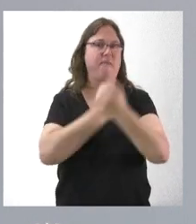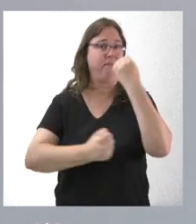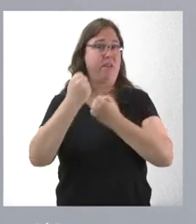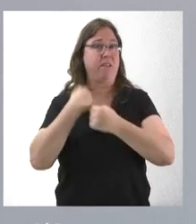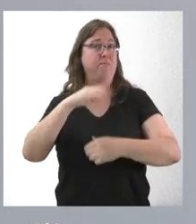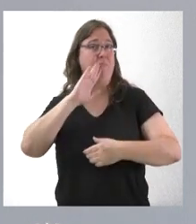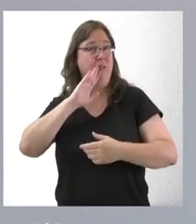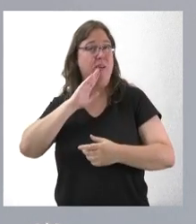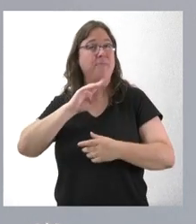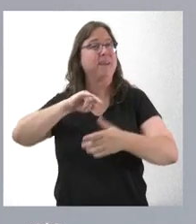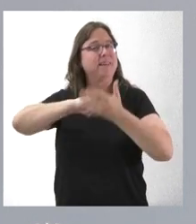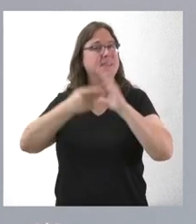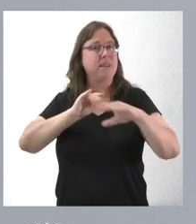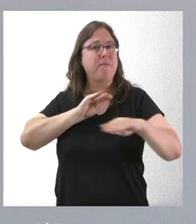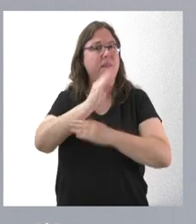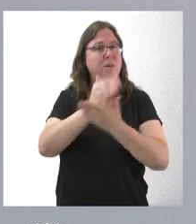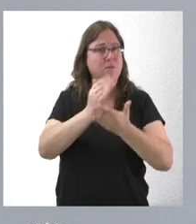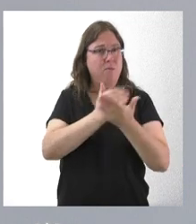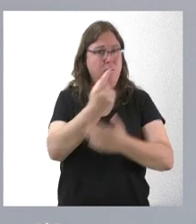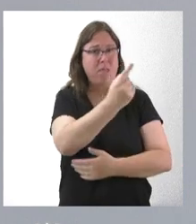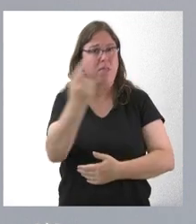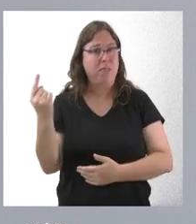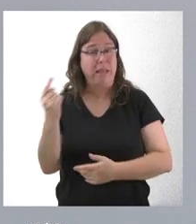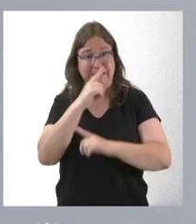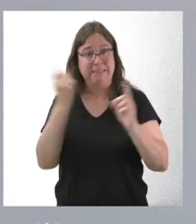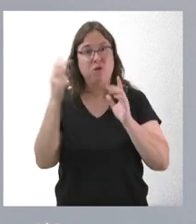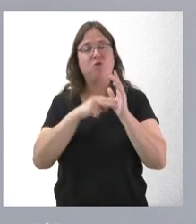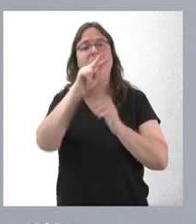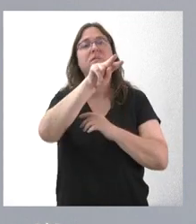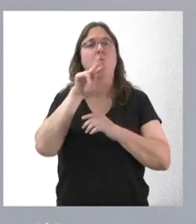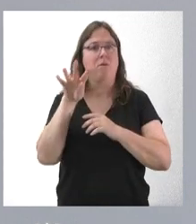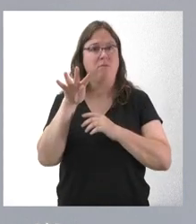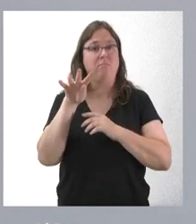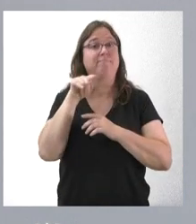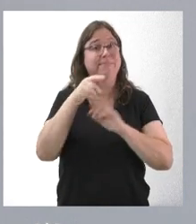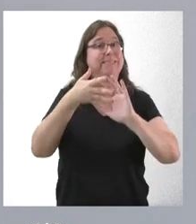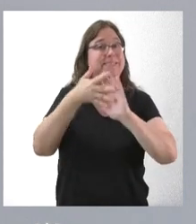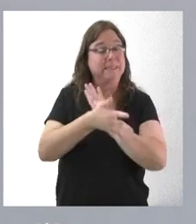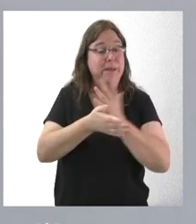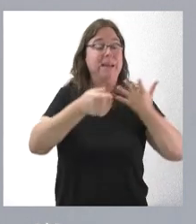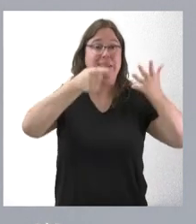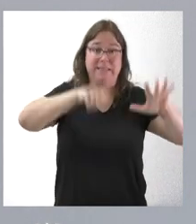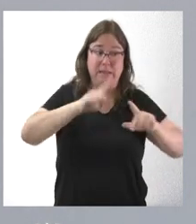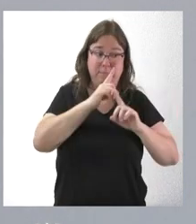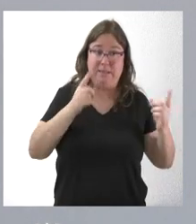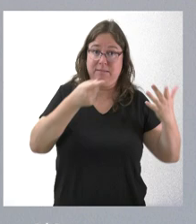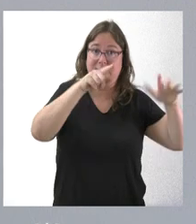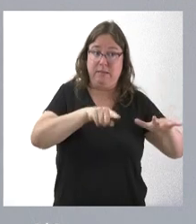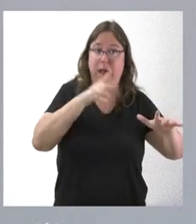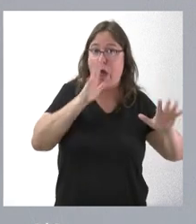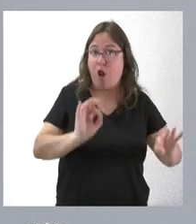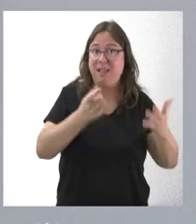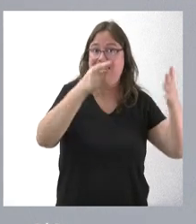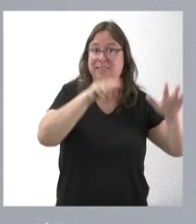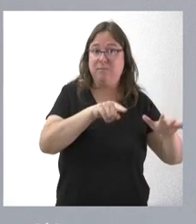con el sistema de financiación autónomica para las comunidades autónomas para este año 2024. Eso supone que en los seis primeros meses del año en los que estamos ya,